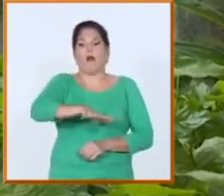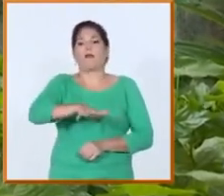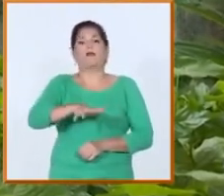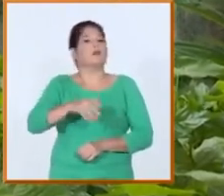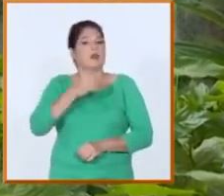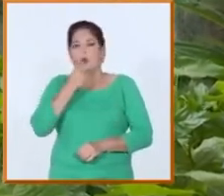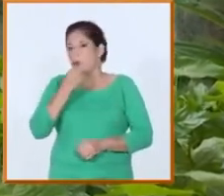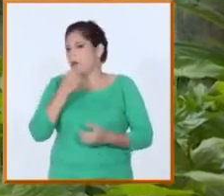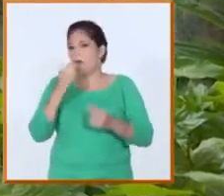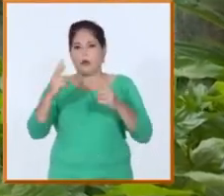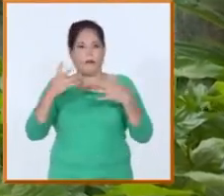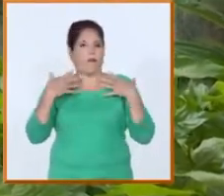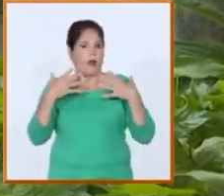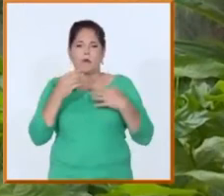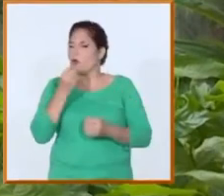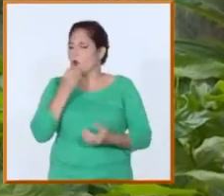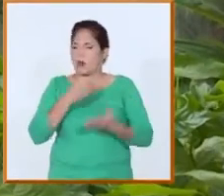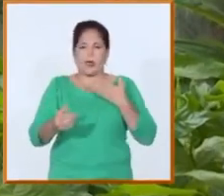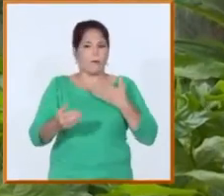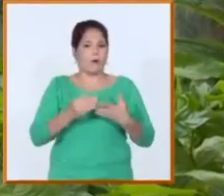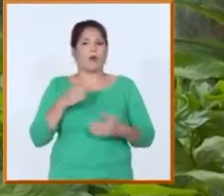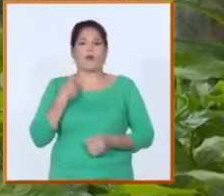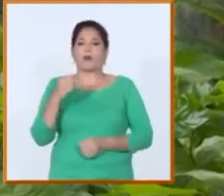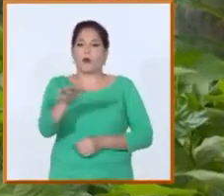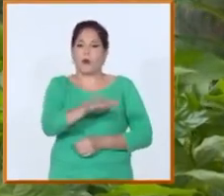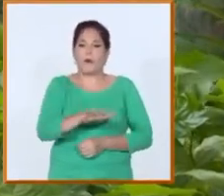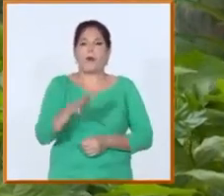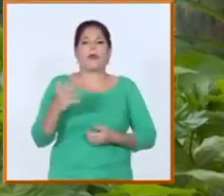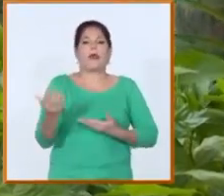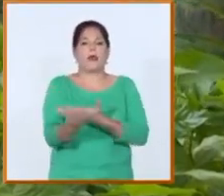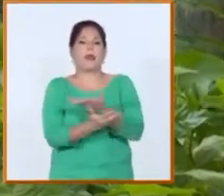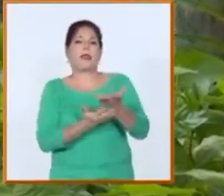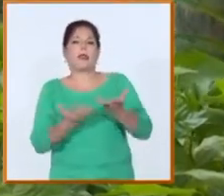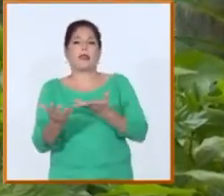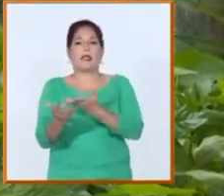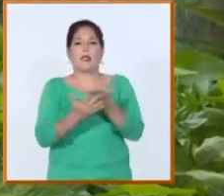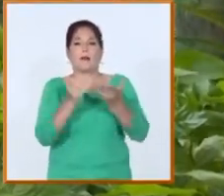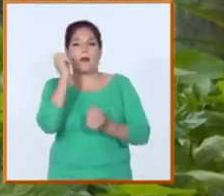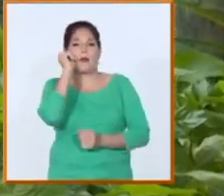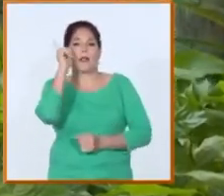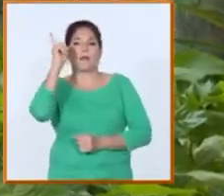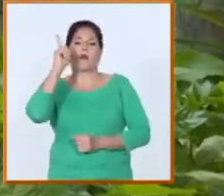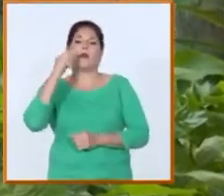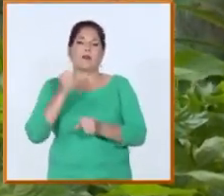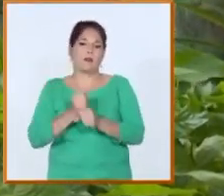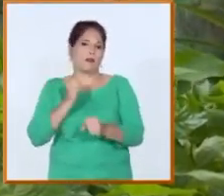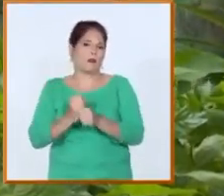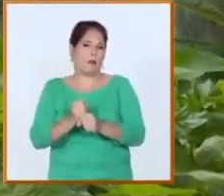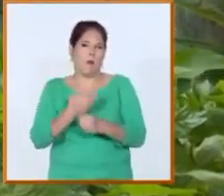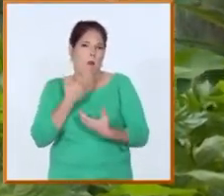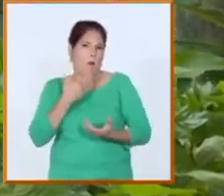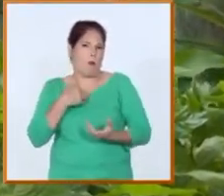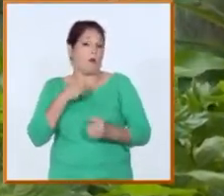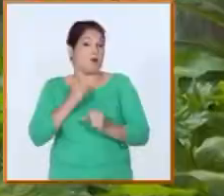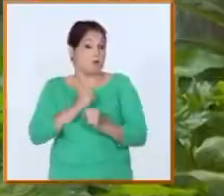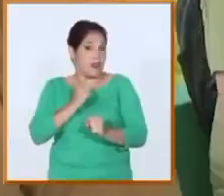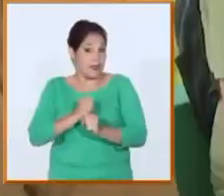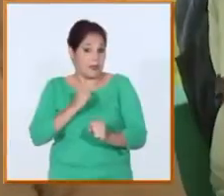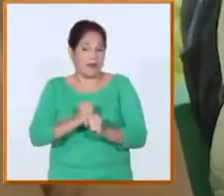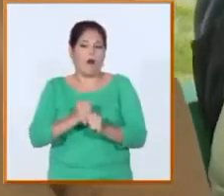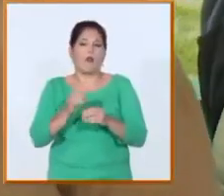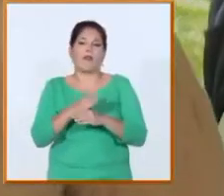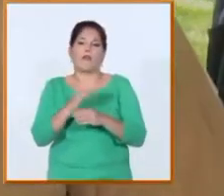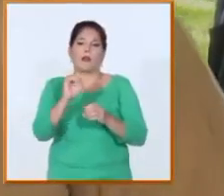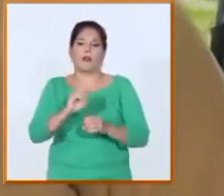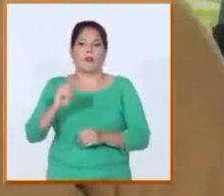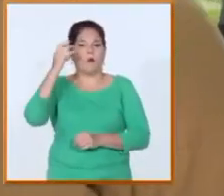hacer vacaciones de poder intercambiar entre nosotros las experiencias y cómo se trabaja desde organizaciones